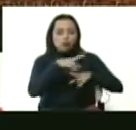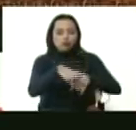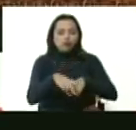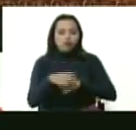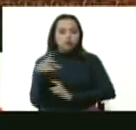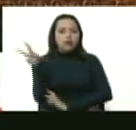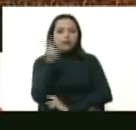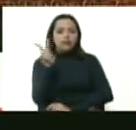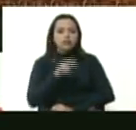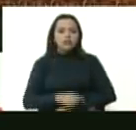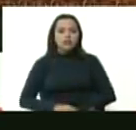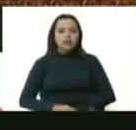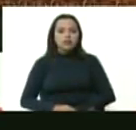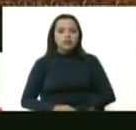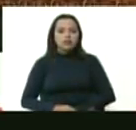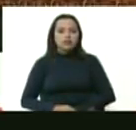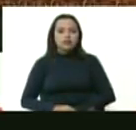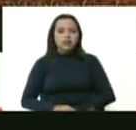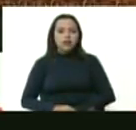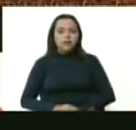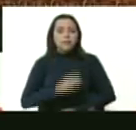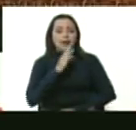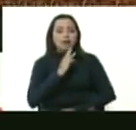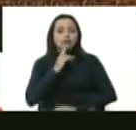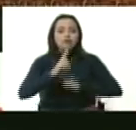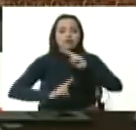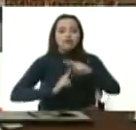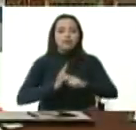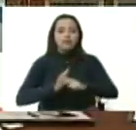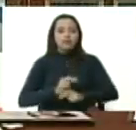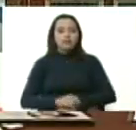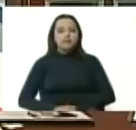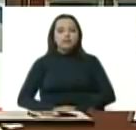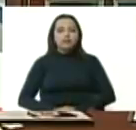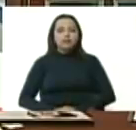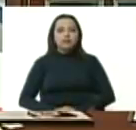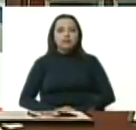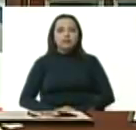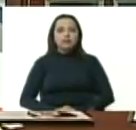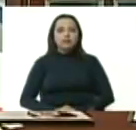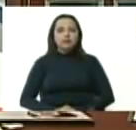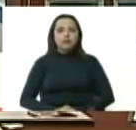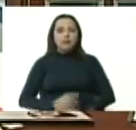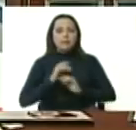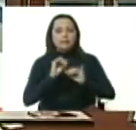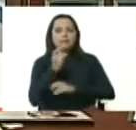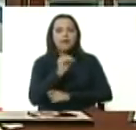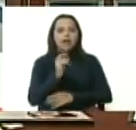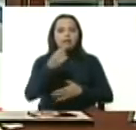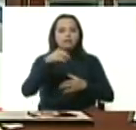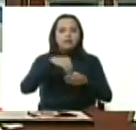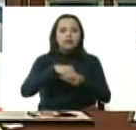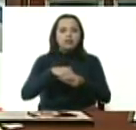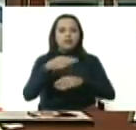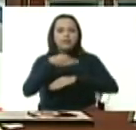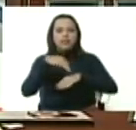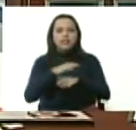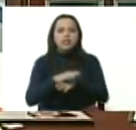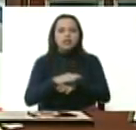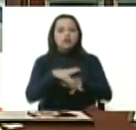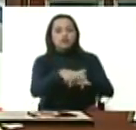compañía anónima banco universal ente adscrito al ministerio de agricultura y tierra